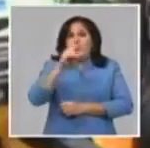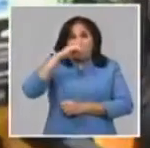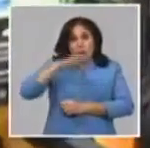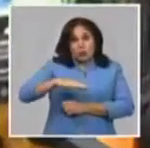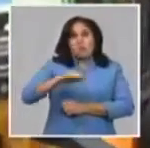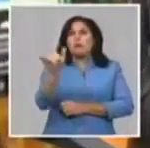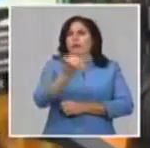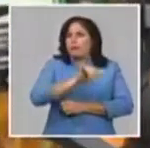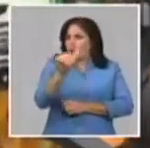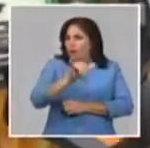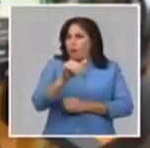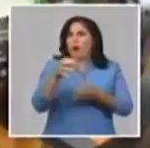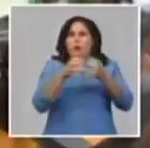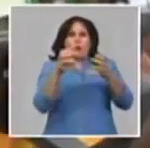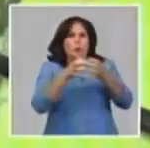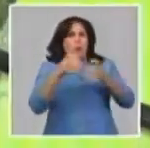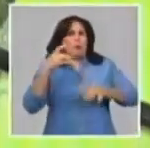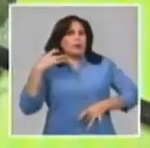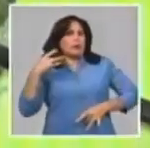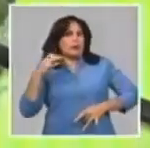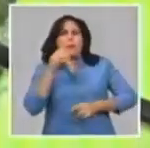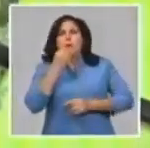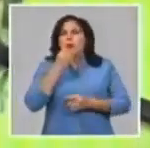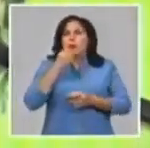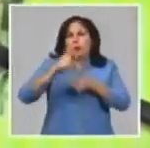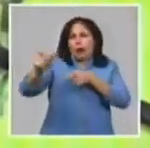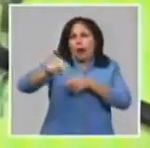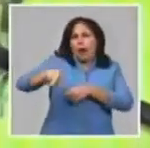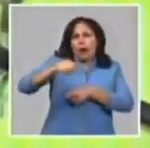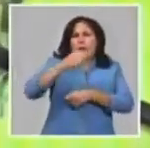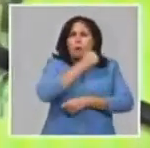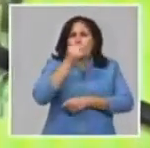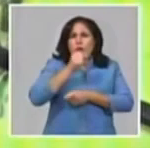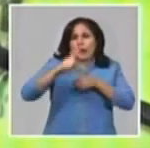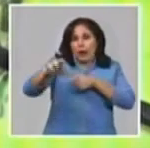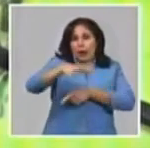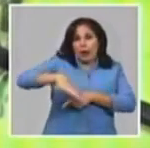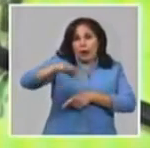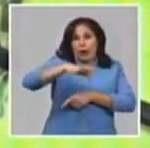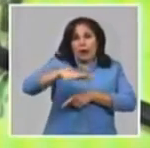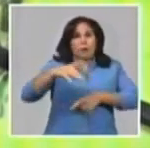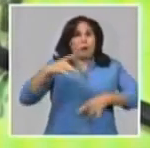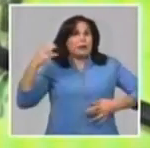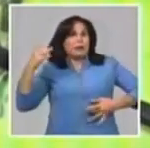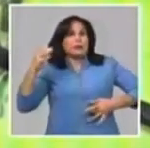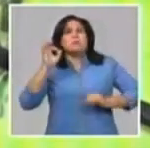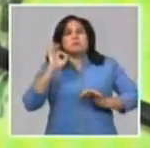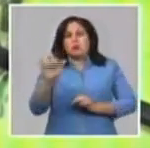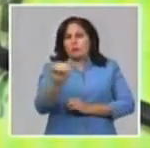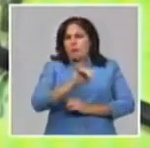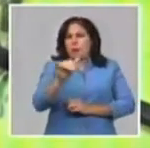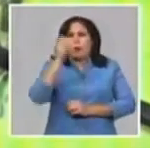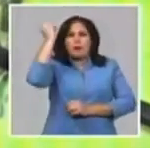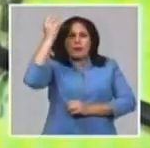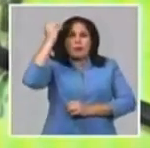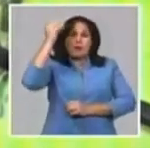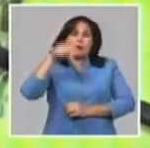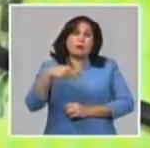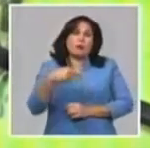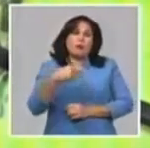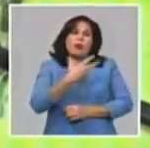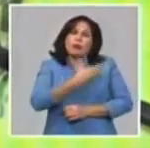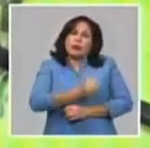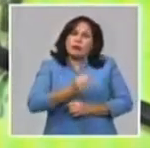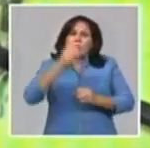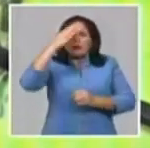repentistas inspirados en este momento tan dramático que vive hoy